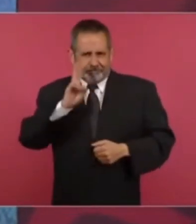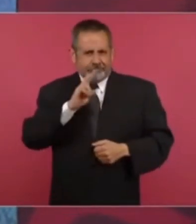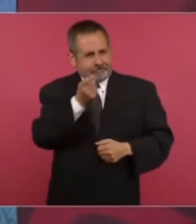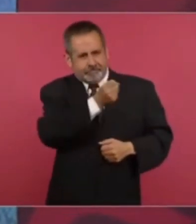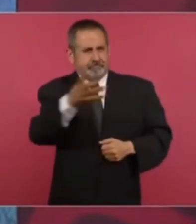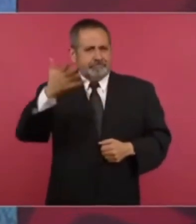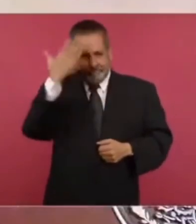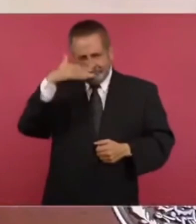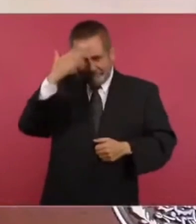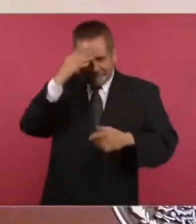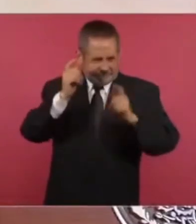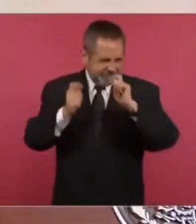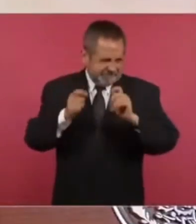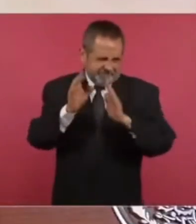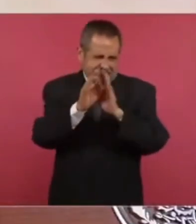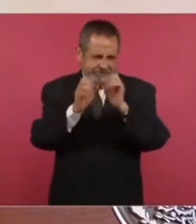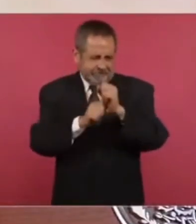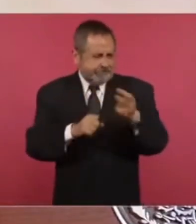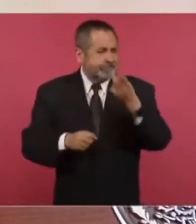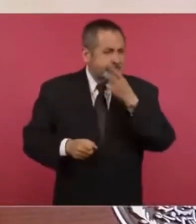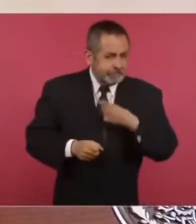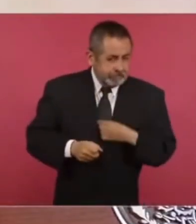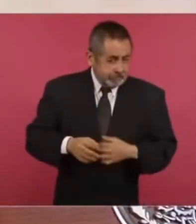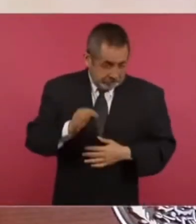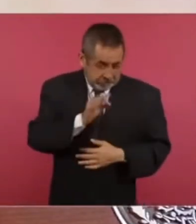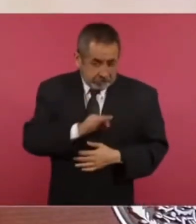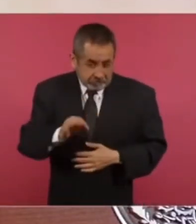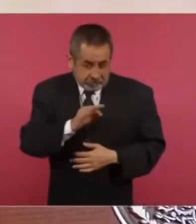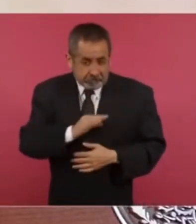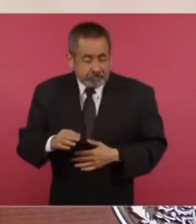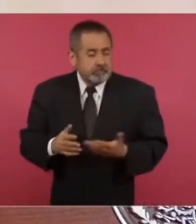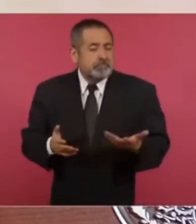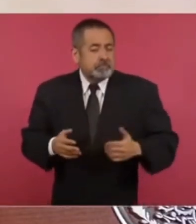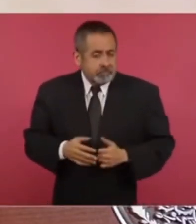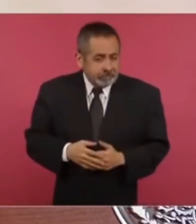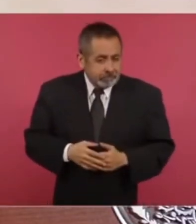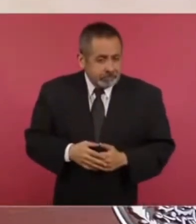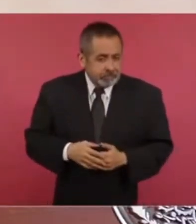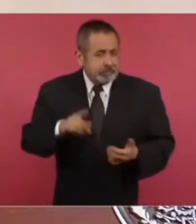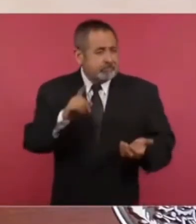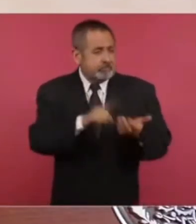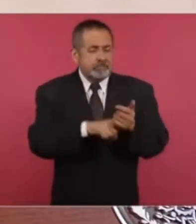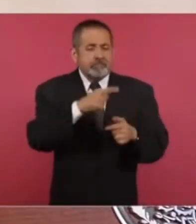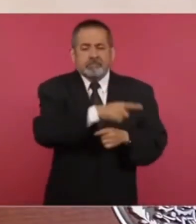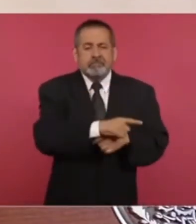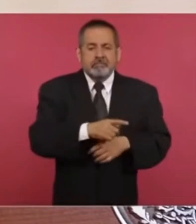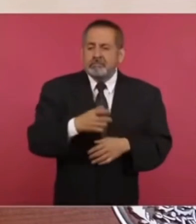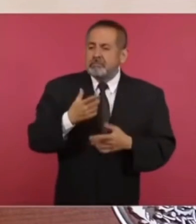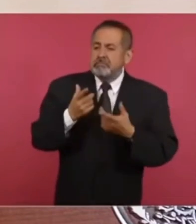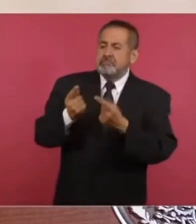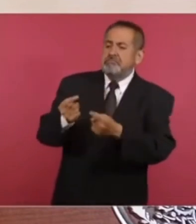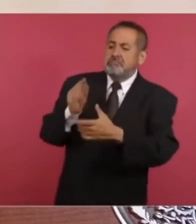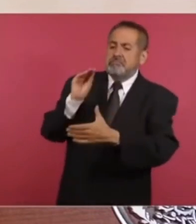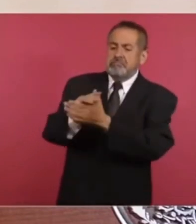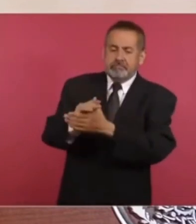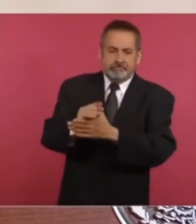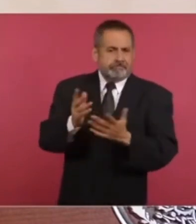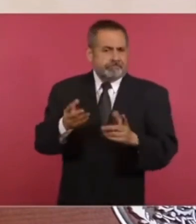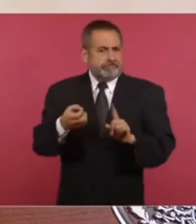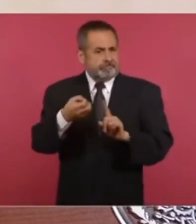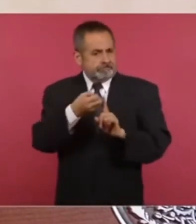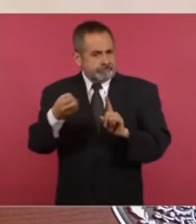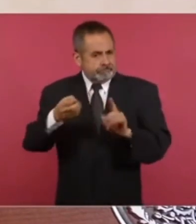me digan si eso no es romper el orden